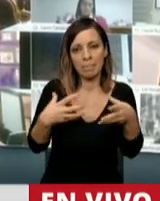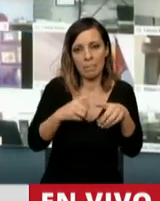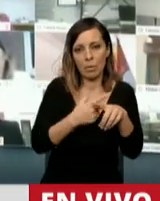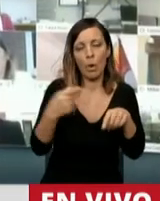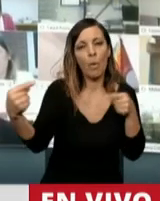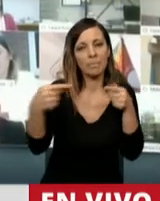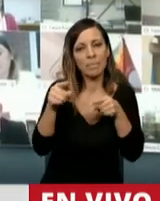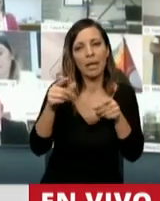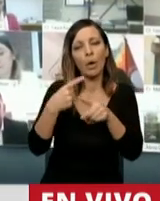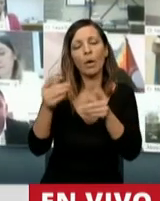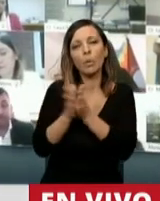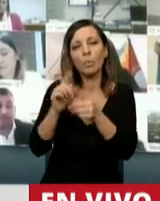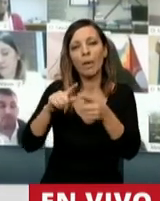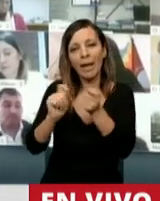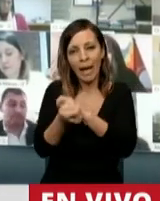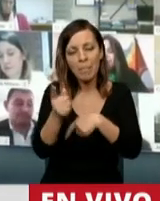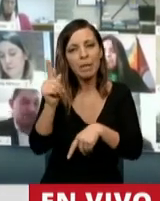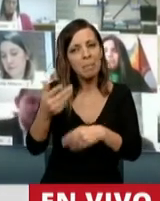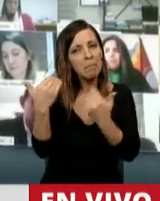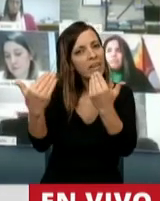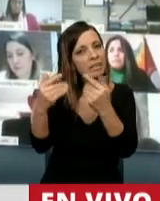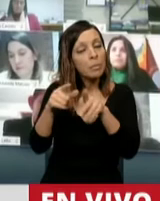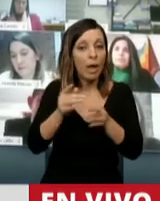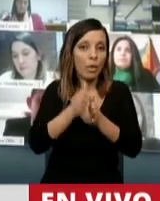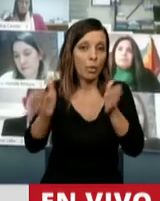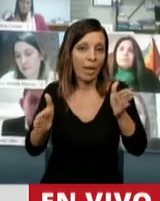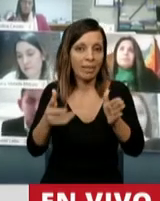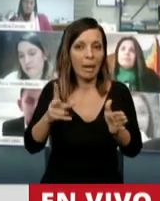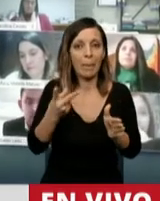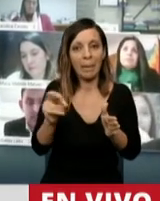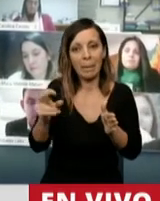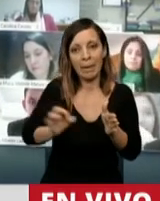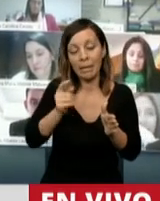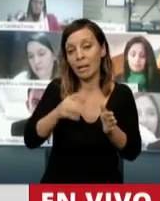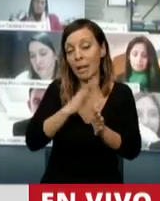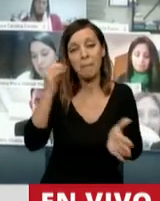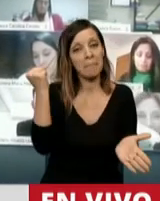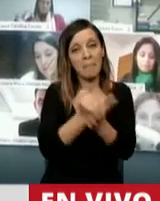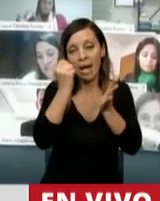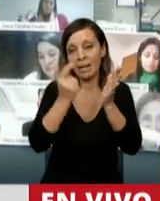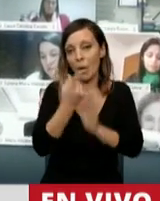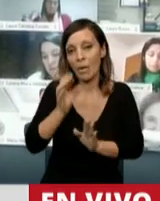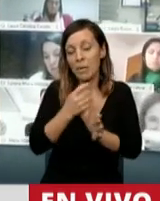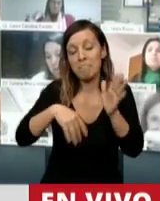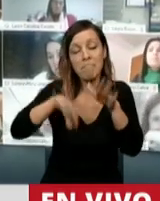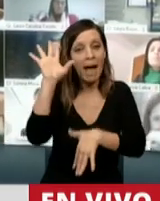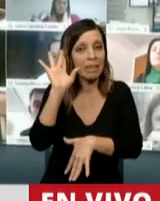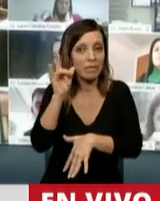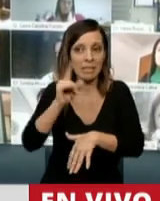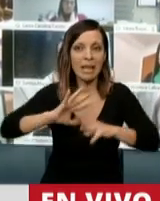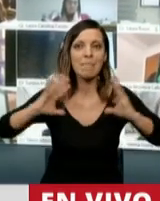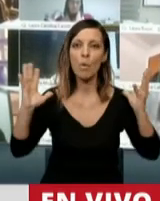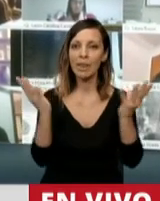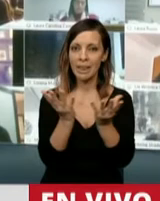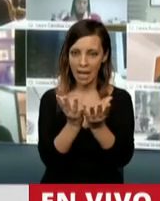opositor de Puntos por el Cambio, quien en este duro 2020, que va a quedar en la analogía como uno de los años más duros a nivel global,